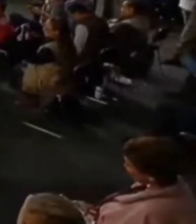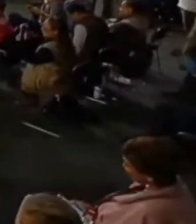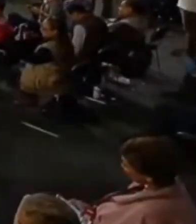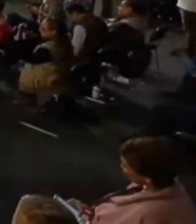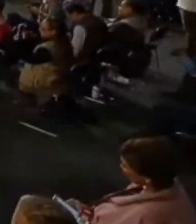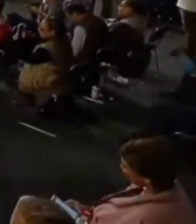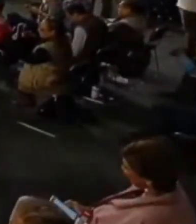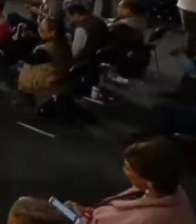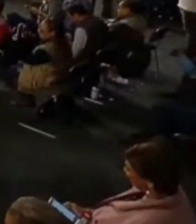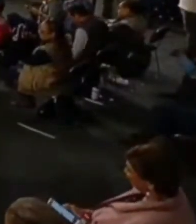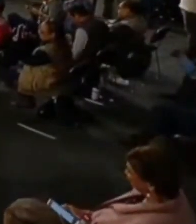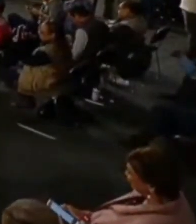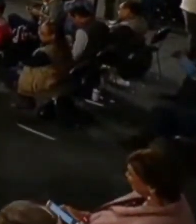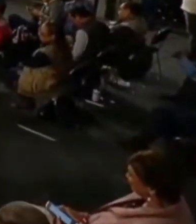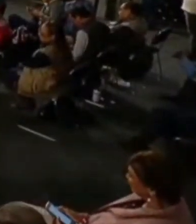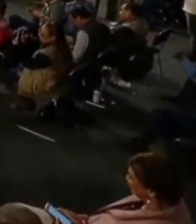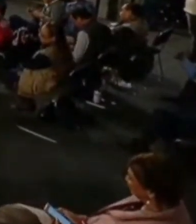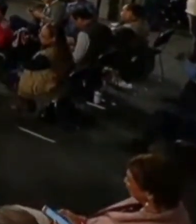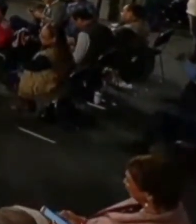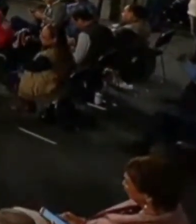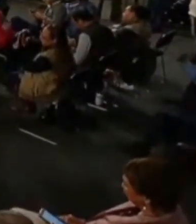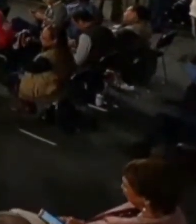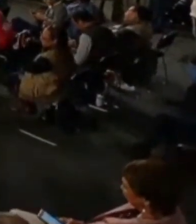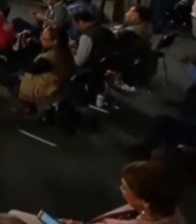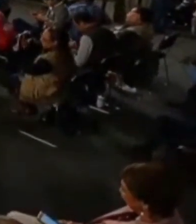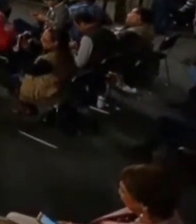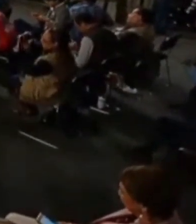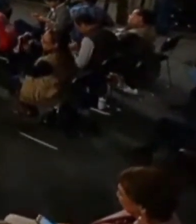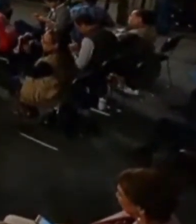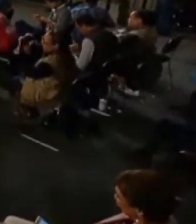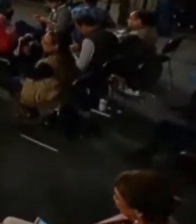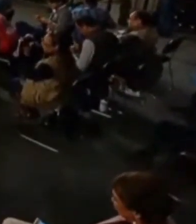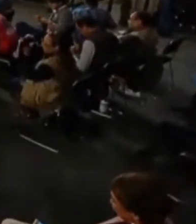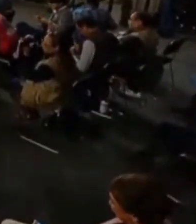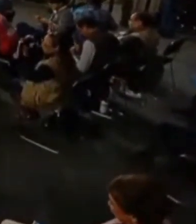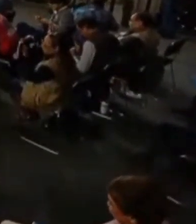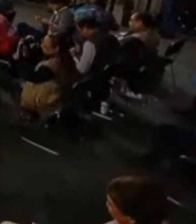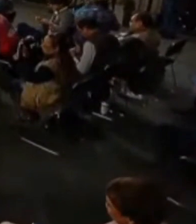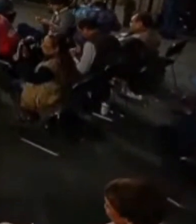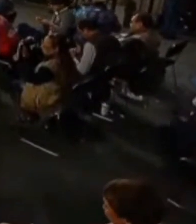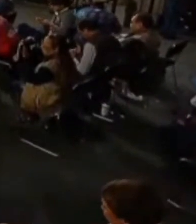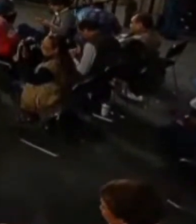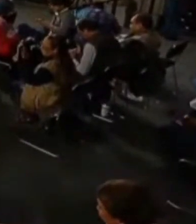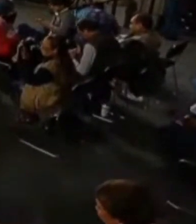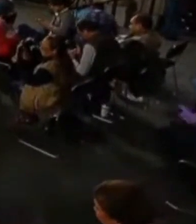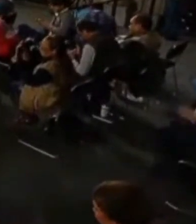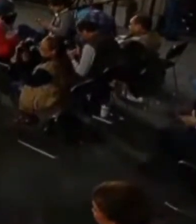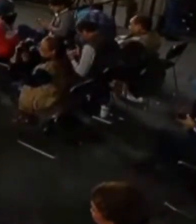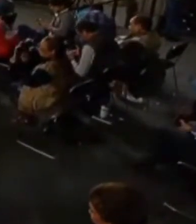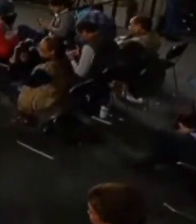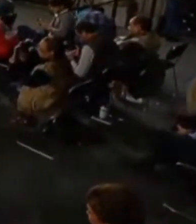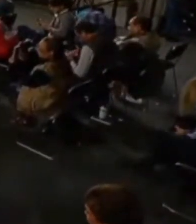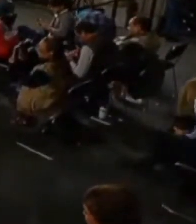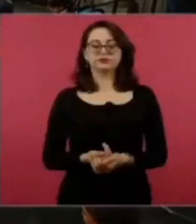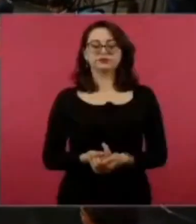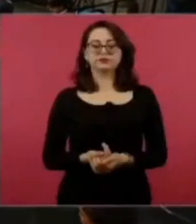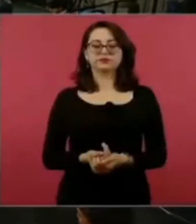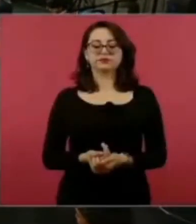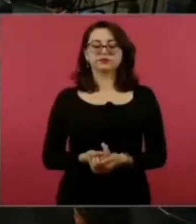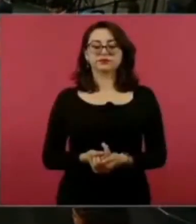El día de hoy vamos a tratar, como lo hacemos los jueves,